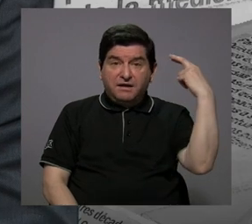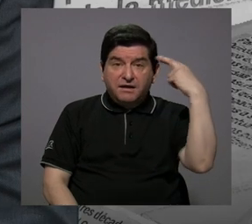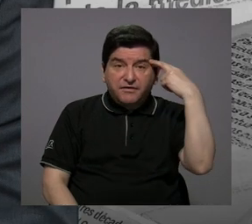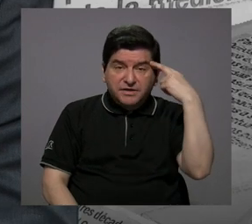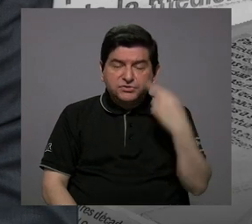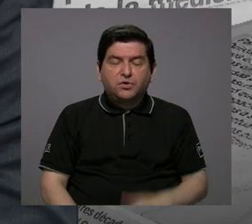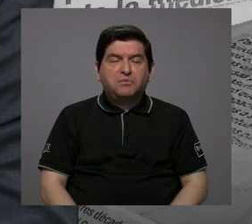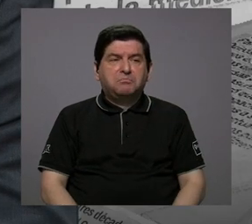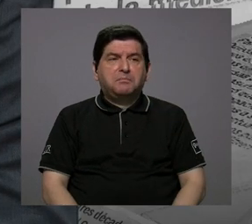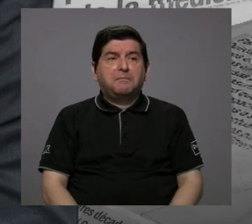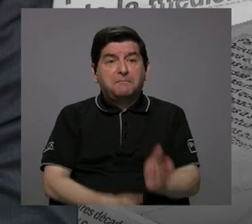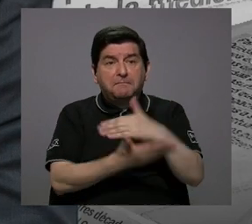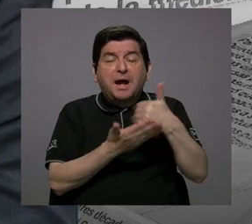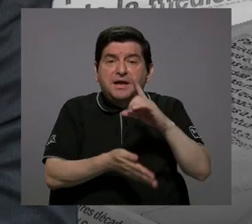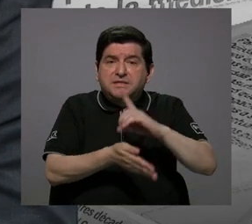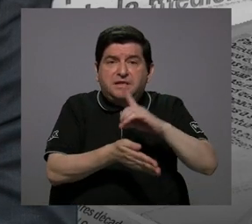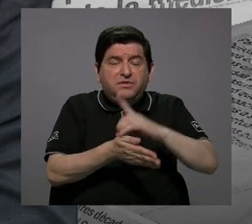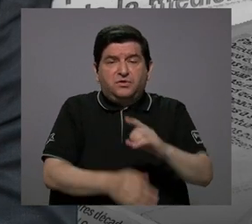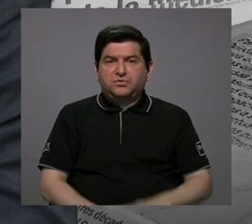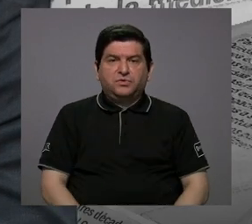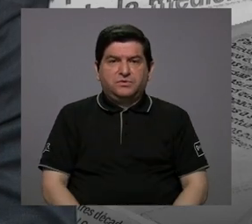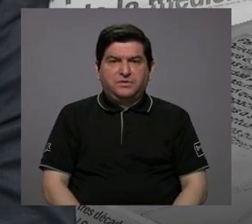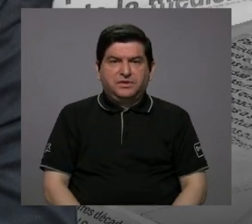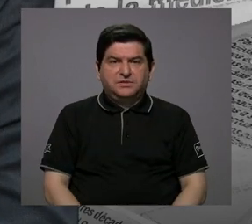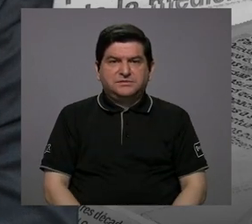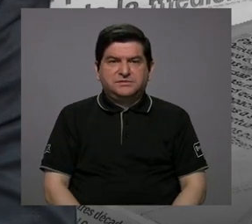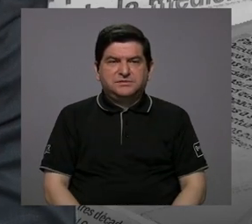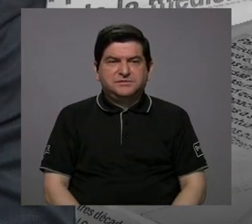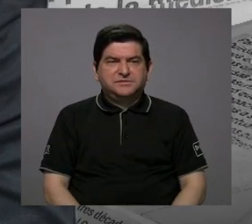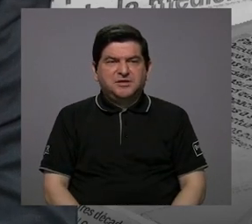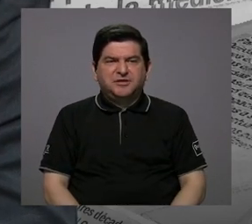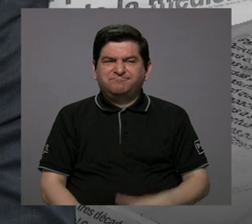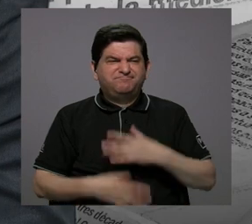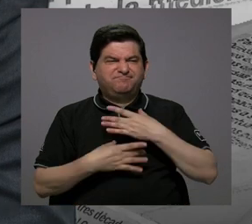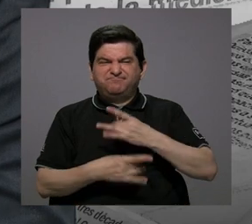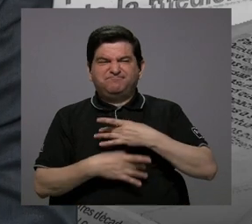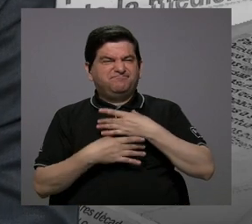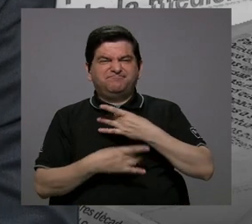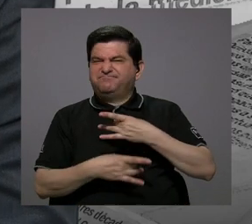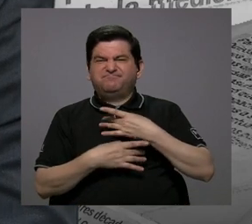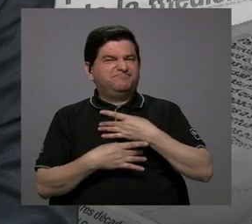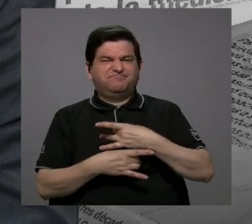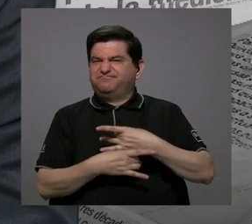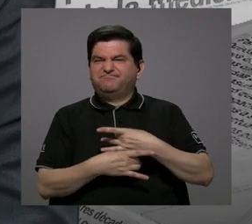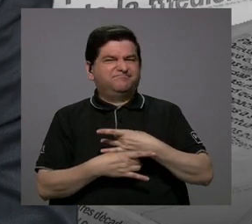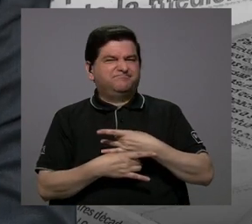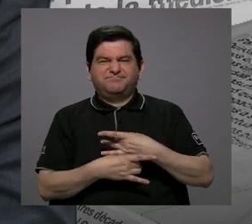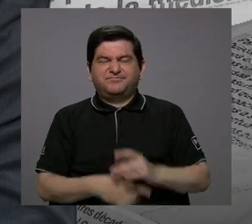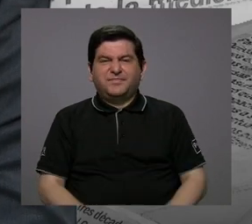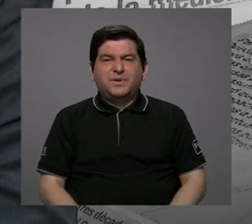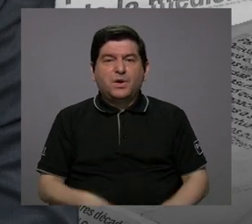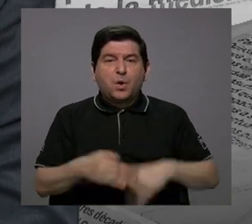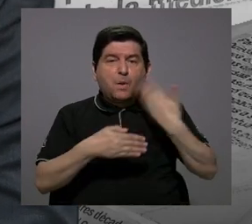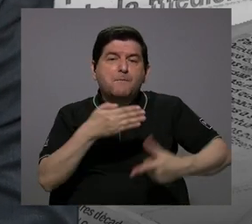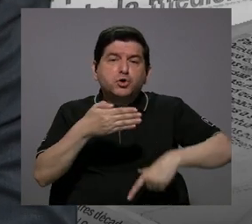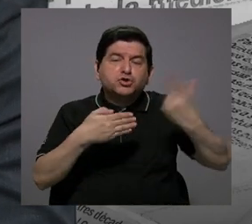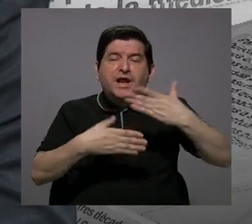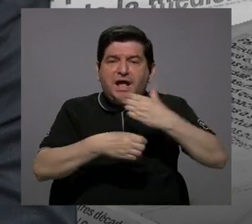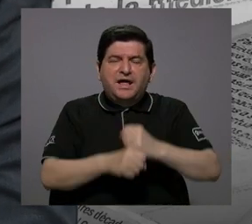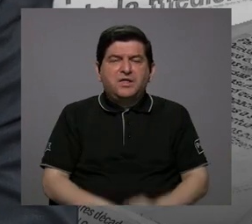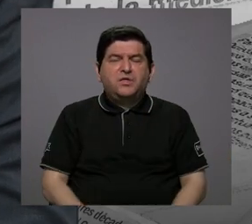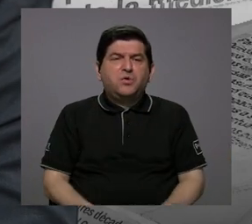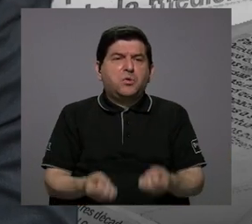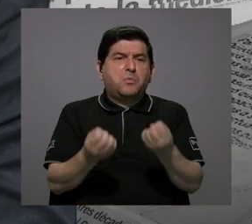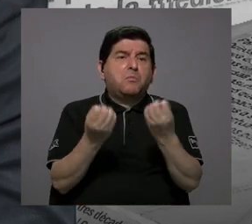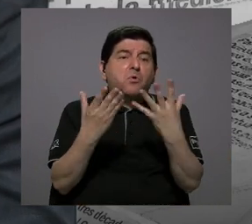algunos médicos ya no ven llamativo o atractivo hacer un posgrado, muchos han